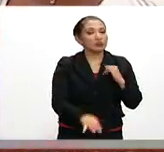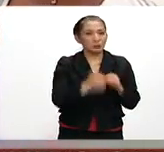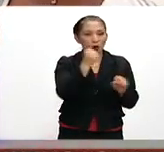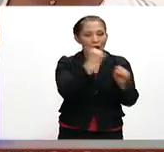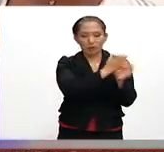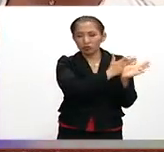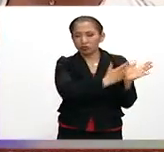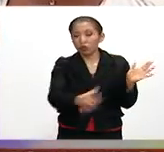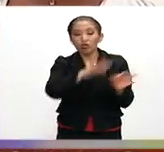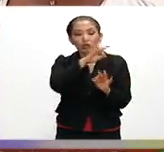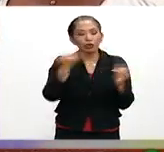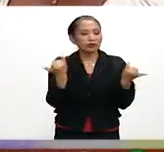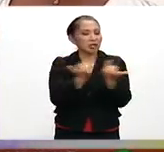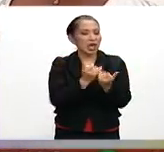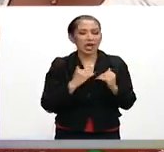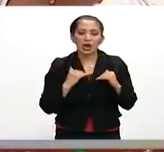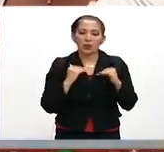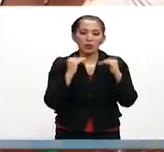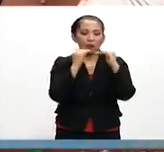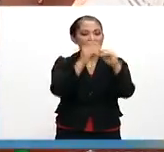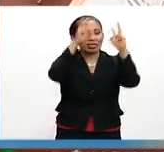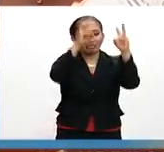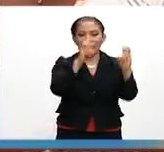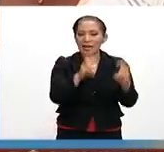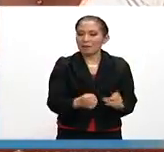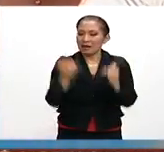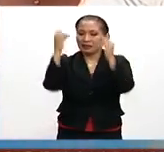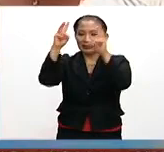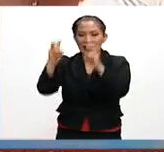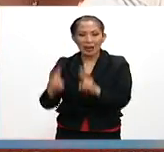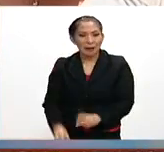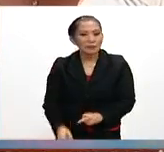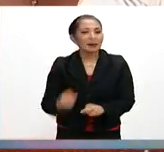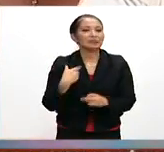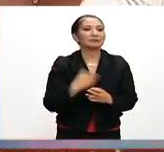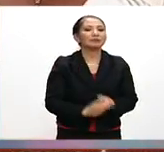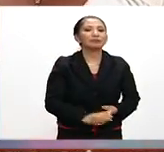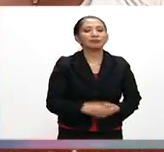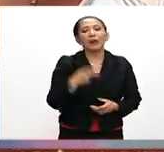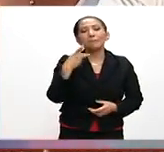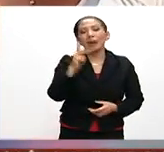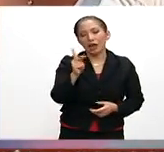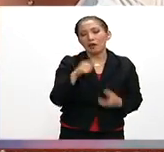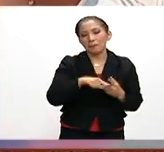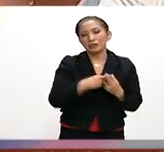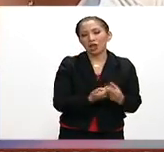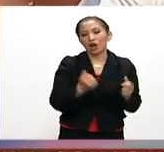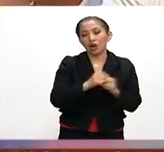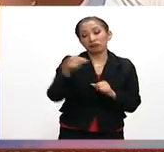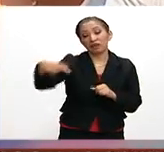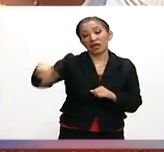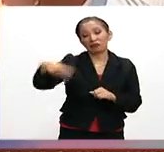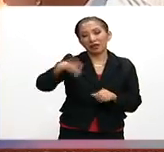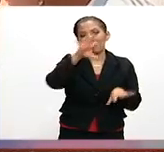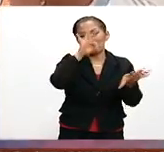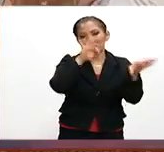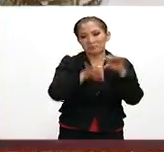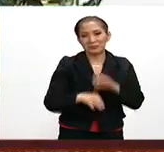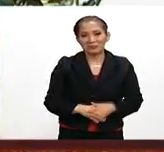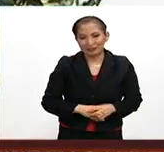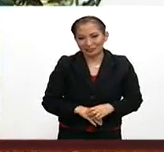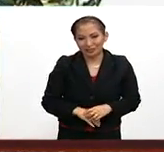ciclo, todos los niños van a terminar de ver todas las uvas a trabajar, pero empezando por las que ellos eligieron primero.